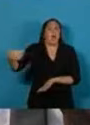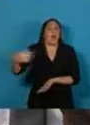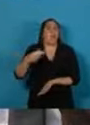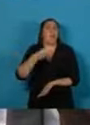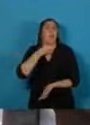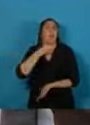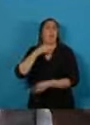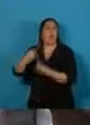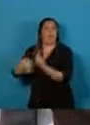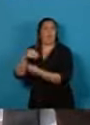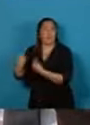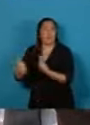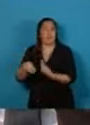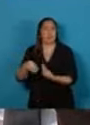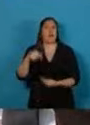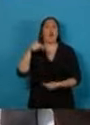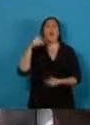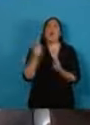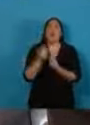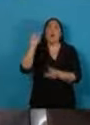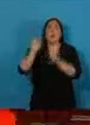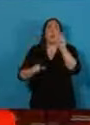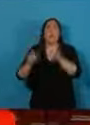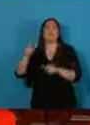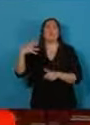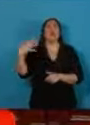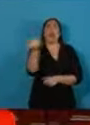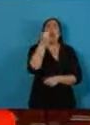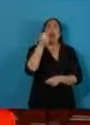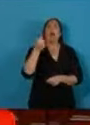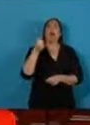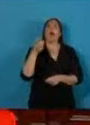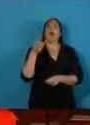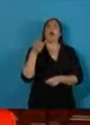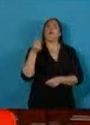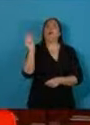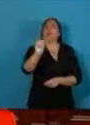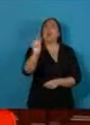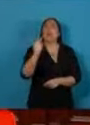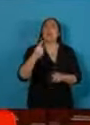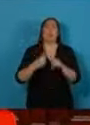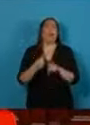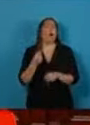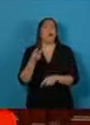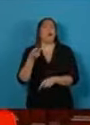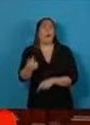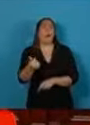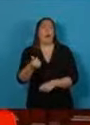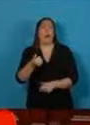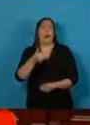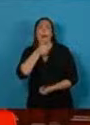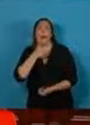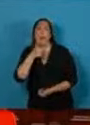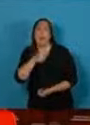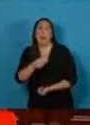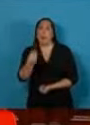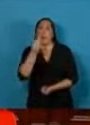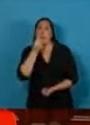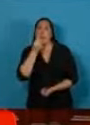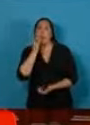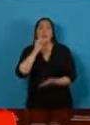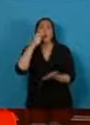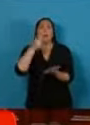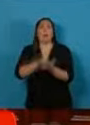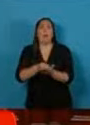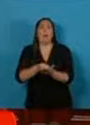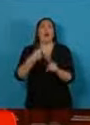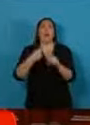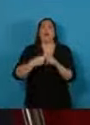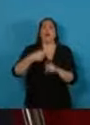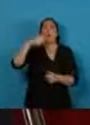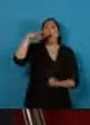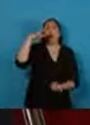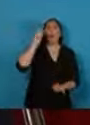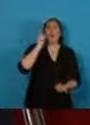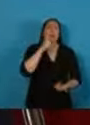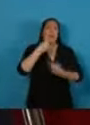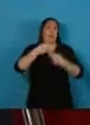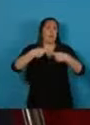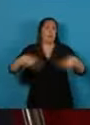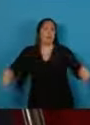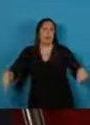compatriotas tomaron créditos para comprar alimentos y remedios. O para pagar las facturas de los servicios públicos.